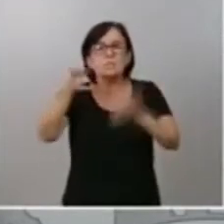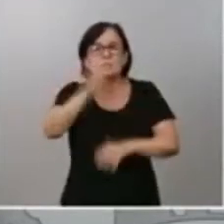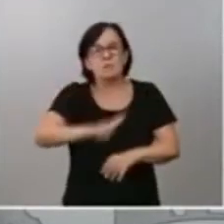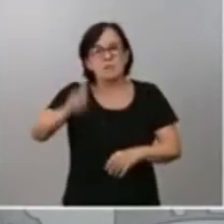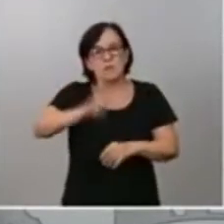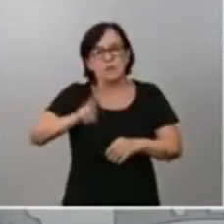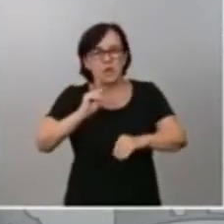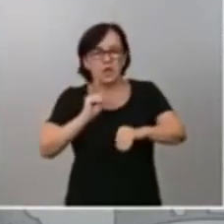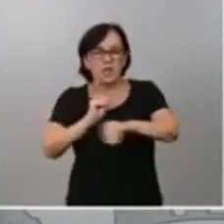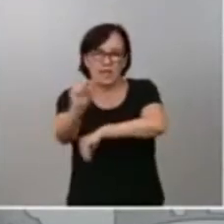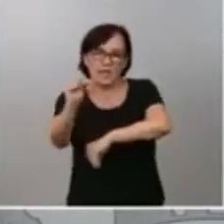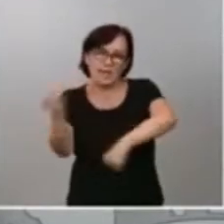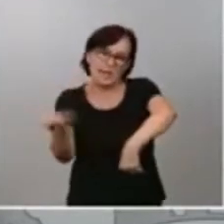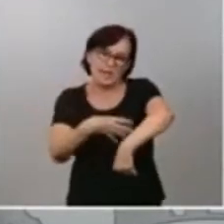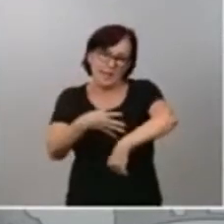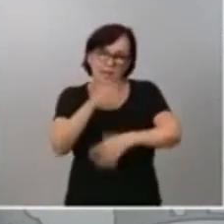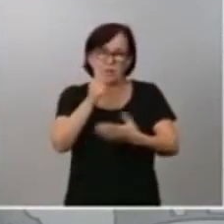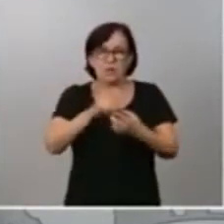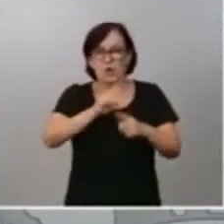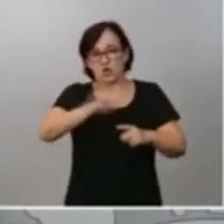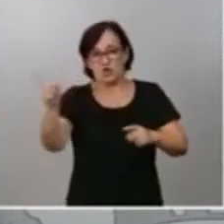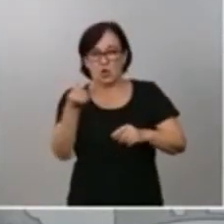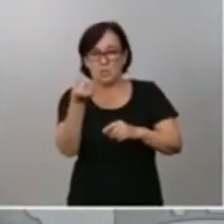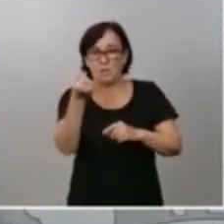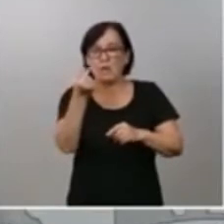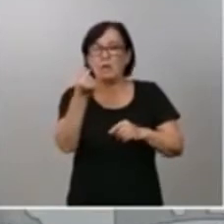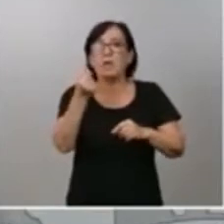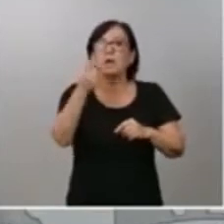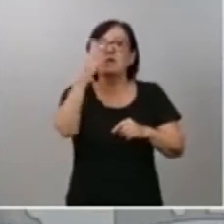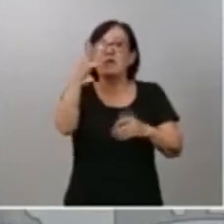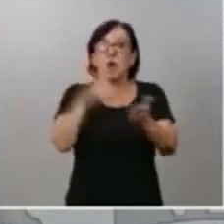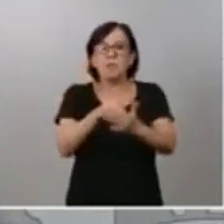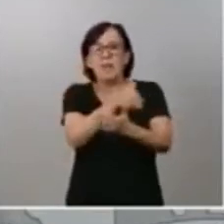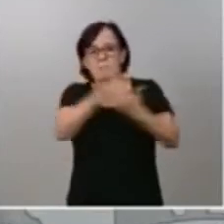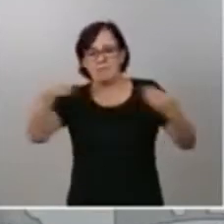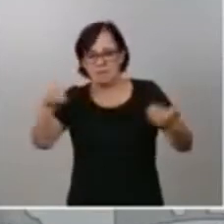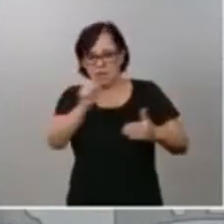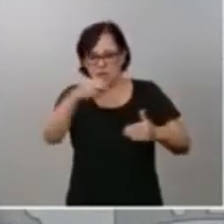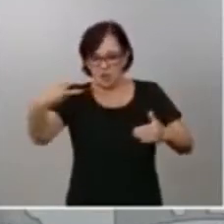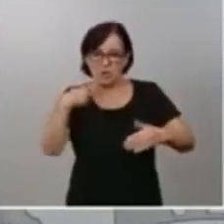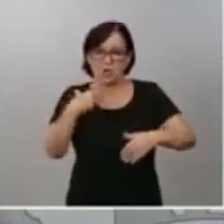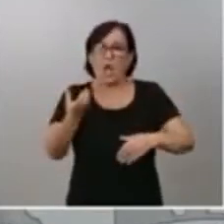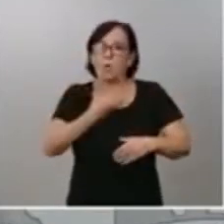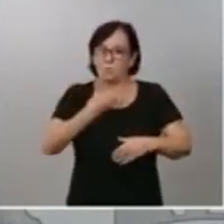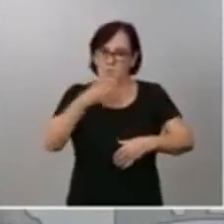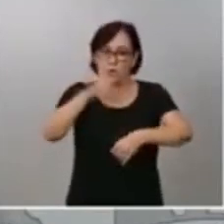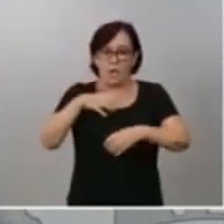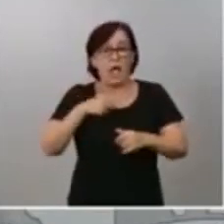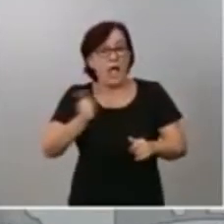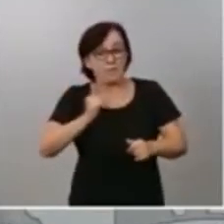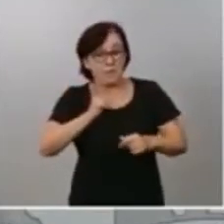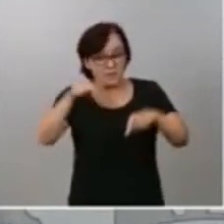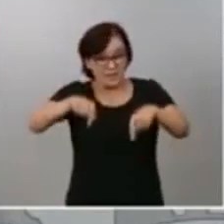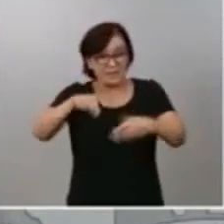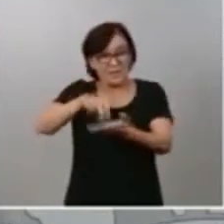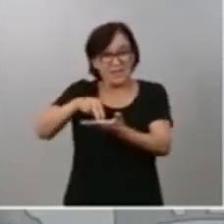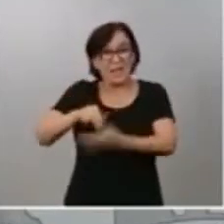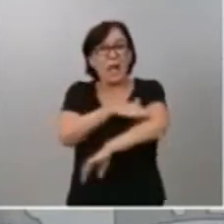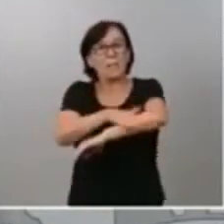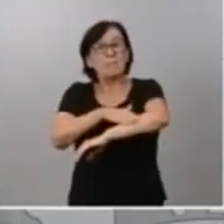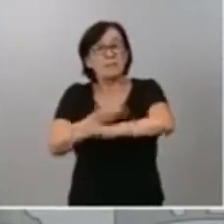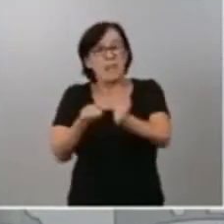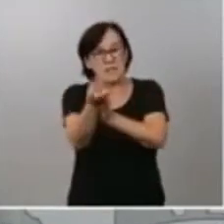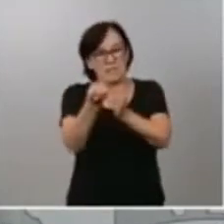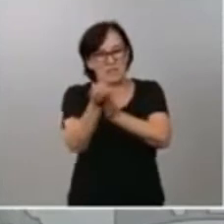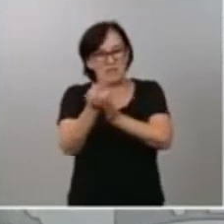no financiero de 5.000 millones de euros en las arcas municipales. Y en ese sentido, aprovechando también que está aquí la ministra portavoz y la ministra de Hacienda,